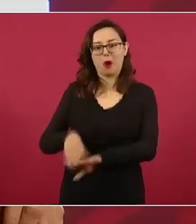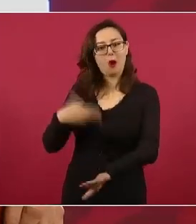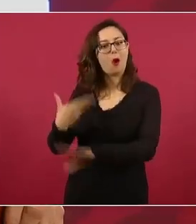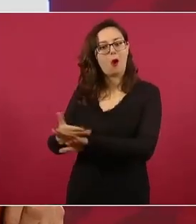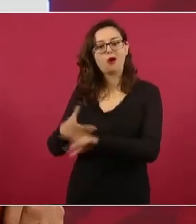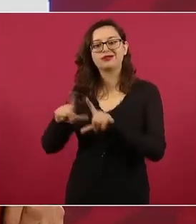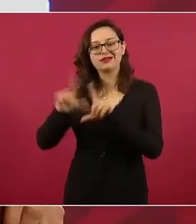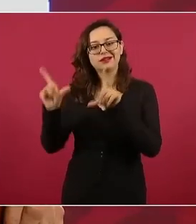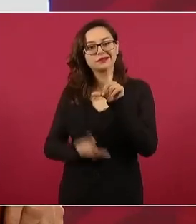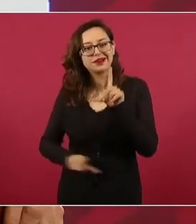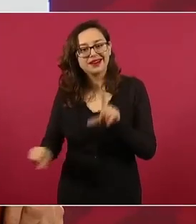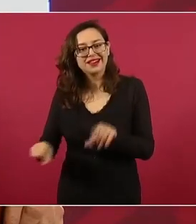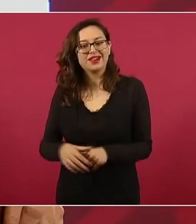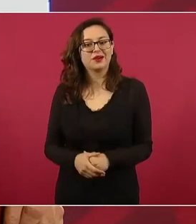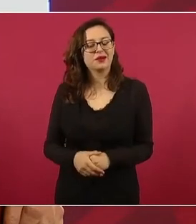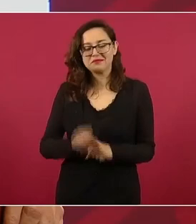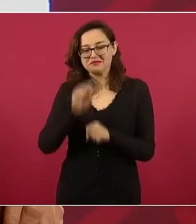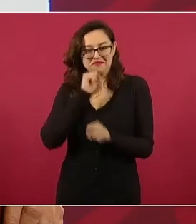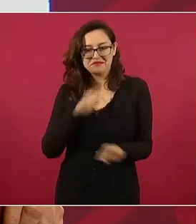mexicanos.